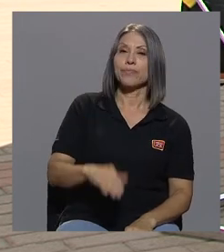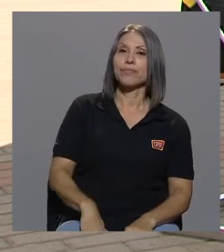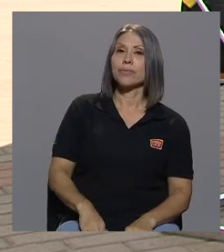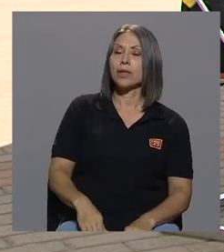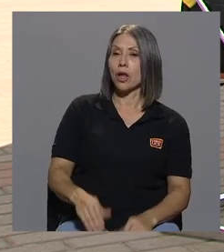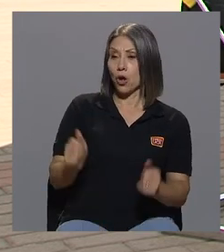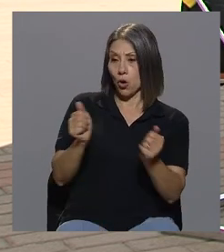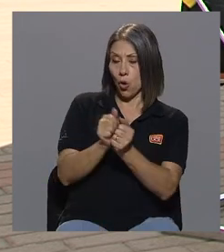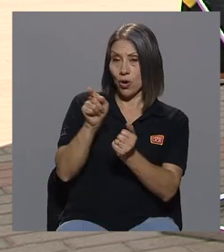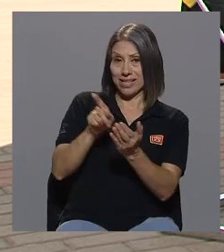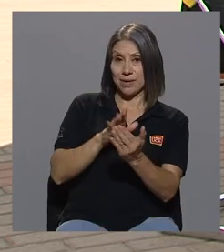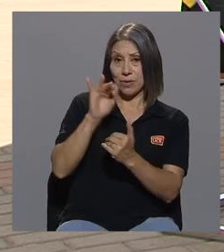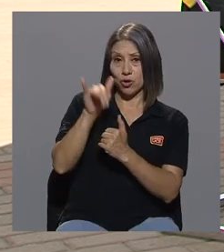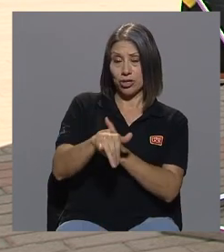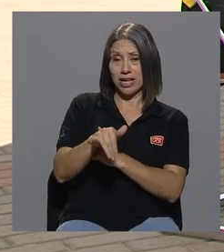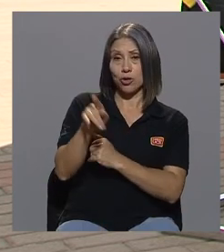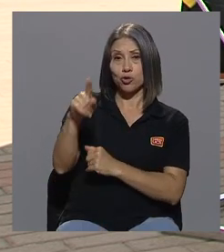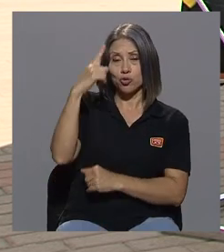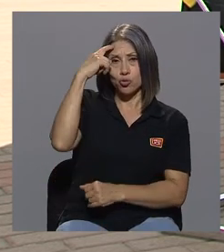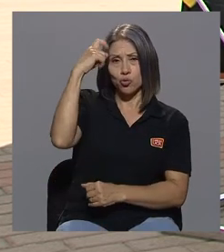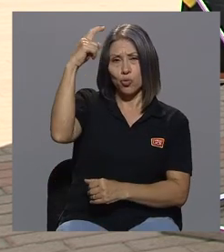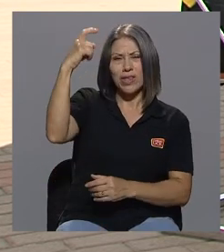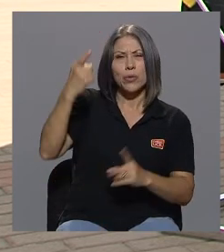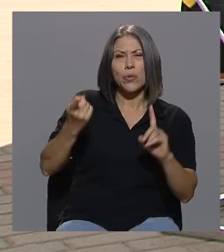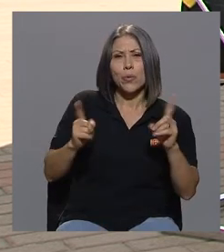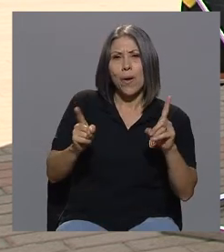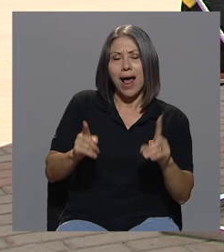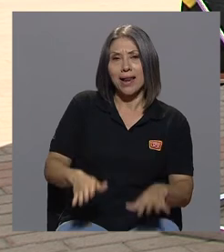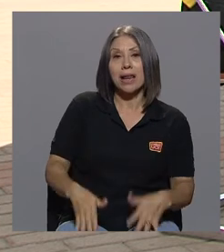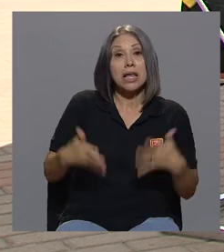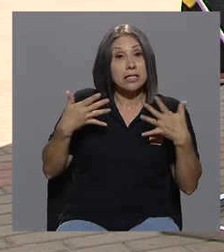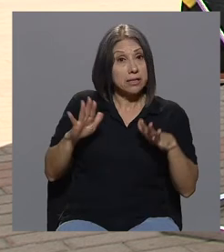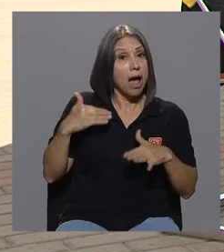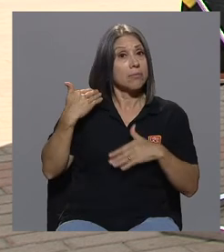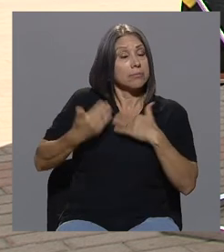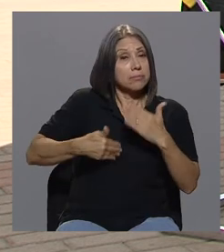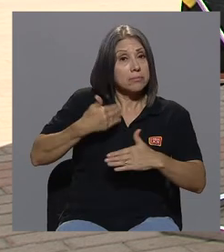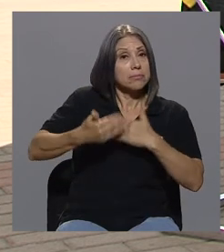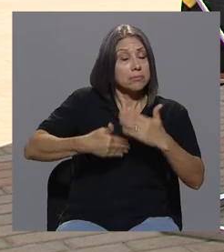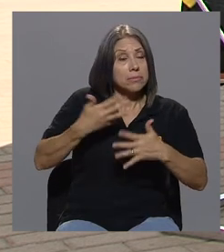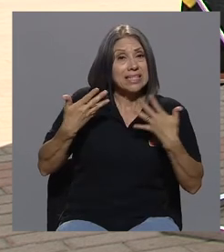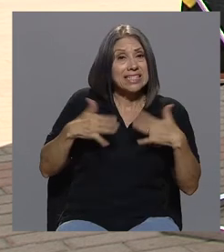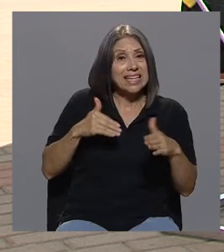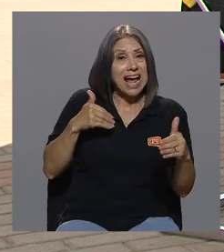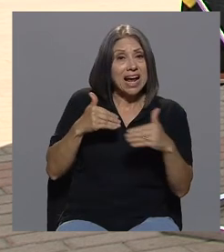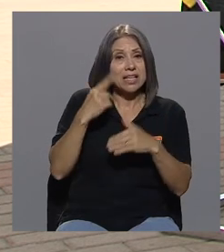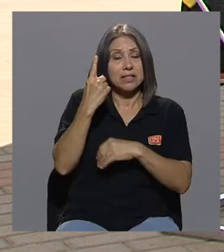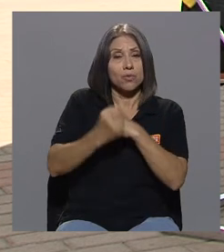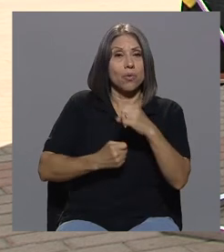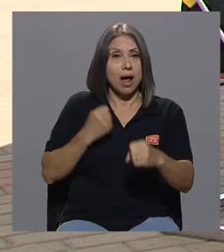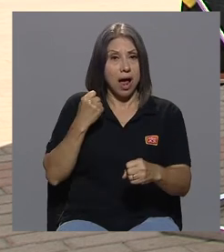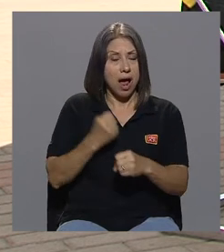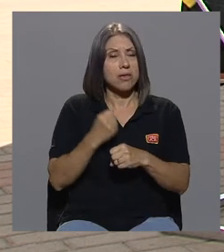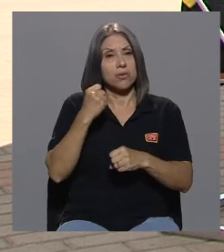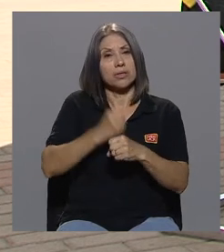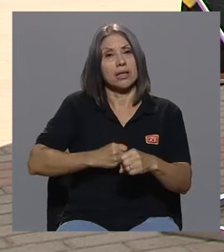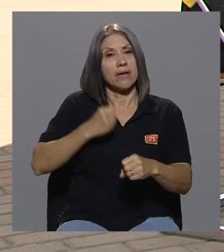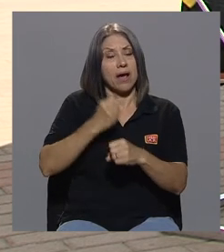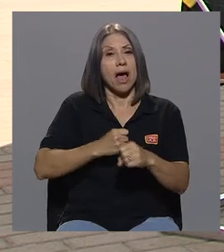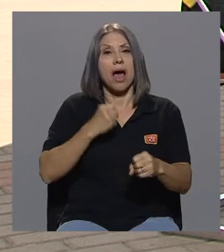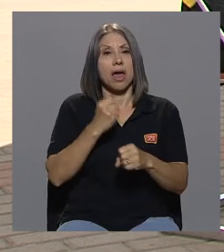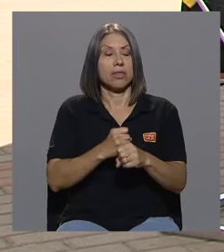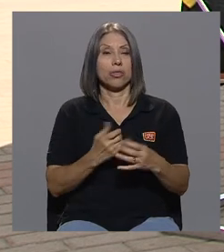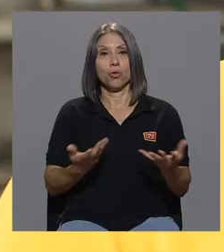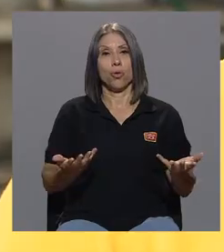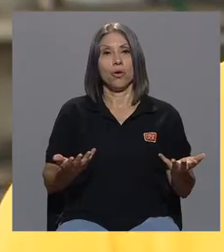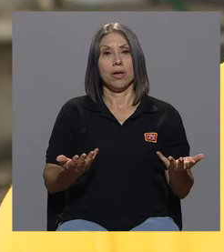que usted ya viene muy encaminado tiene ya casi un año de estar trabajando sistemáticamente y toda